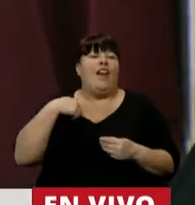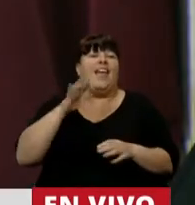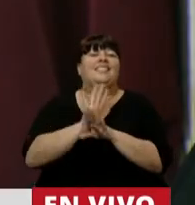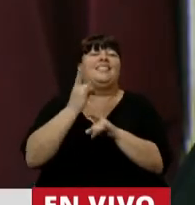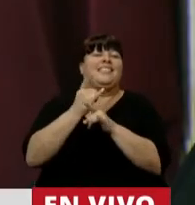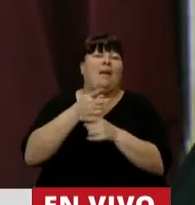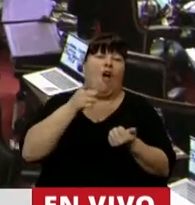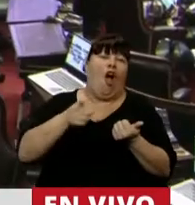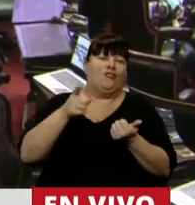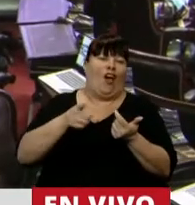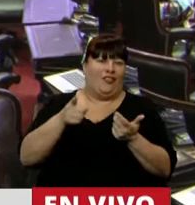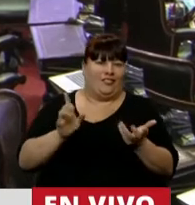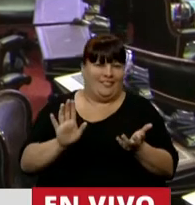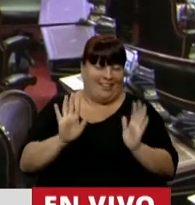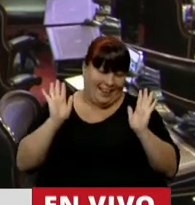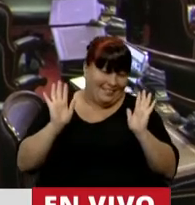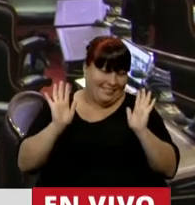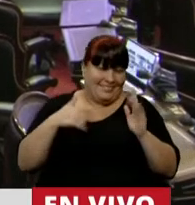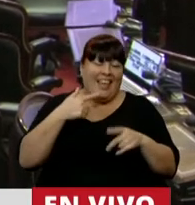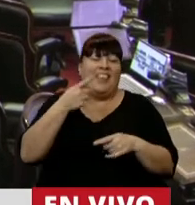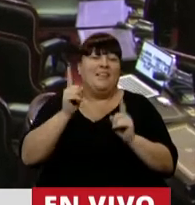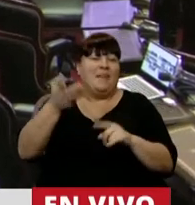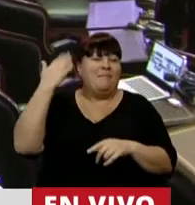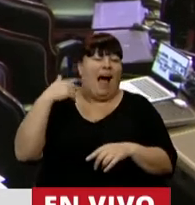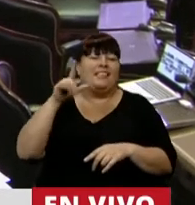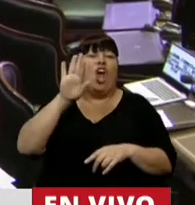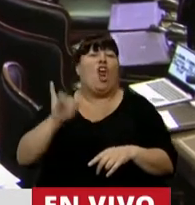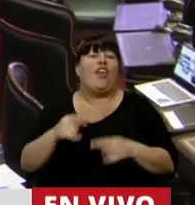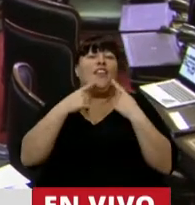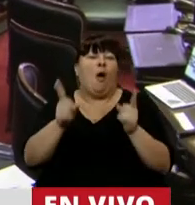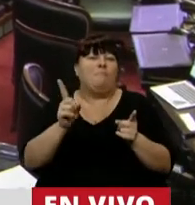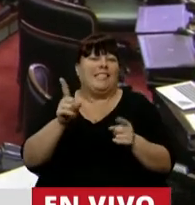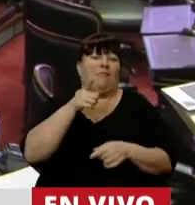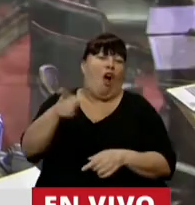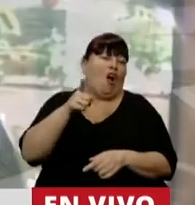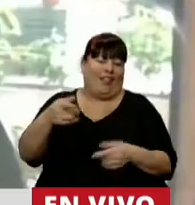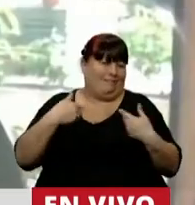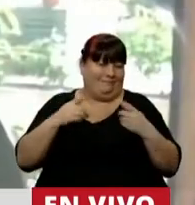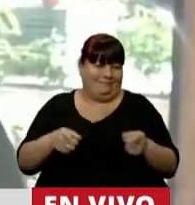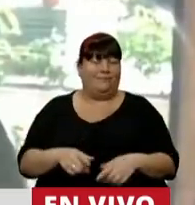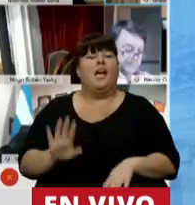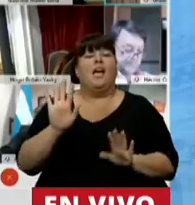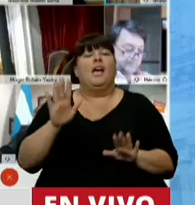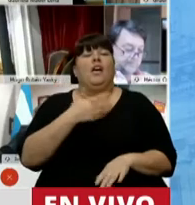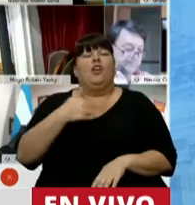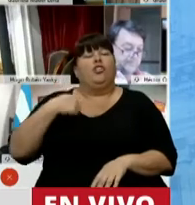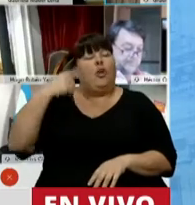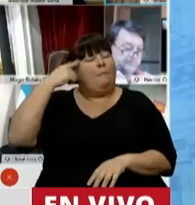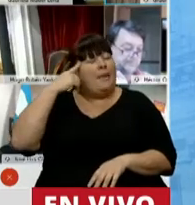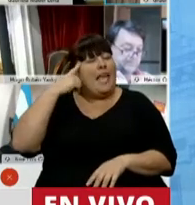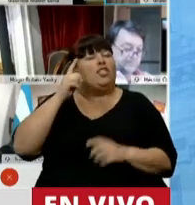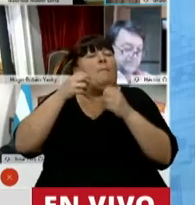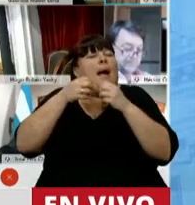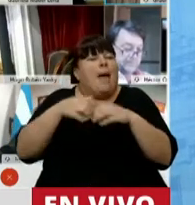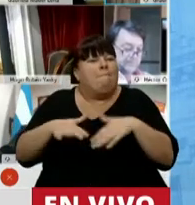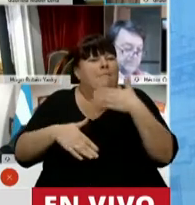negra. A la que hacía referencia el Topo Rodríguez. Presidente, yo creo que el punto